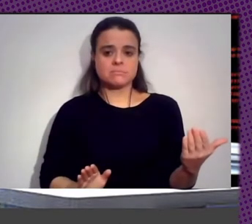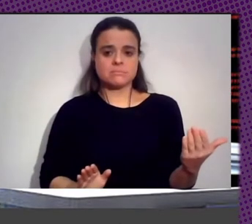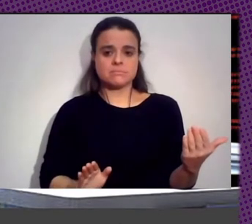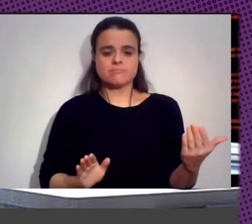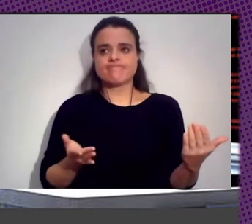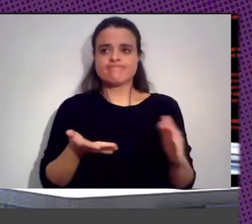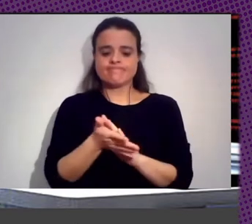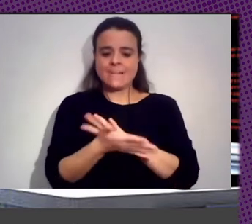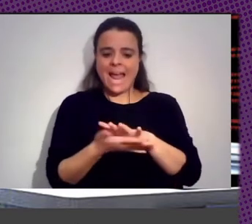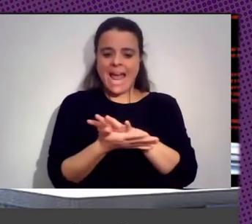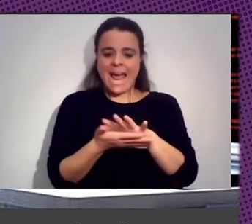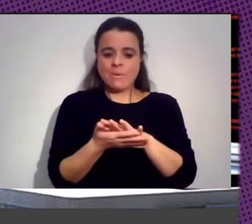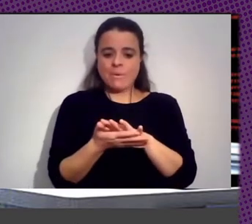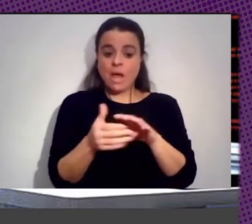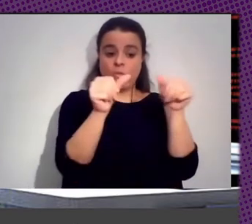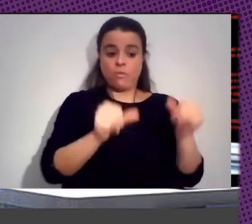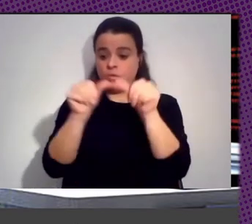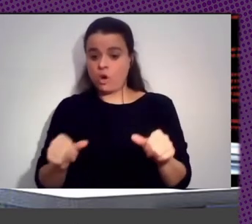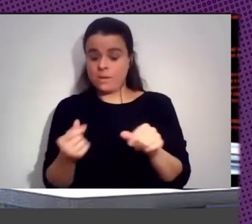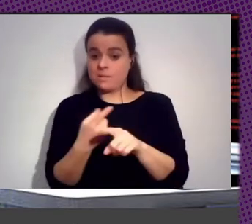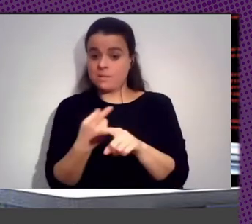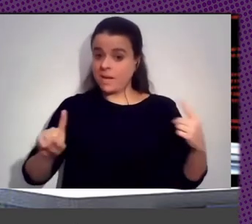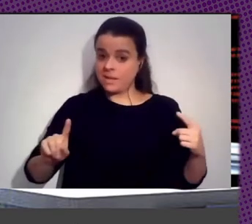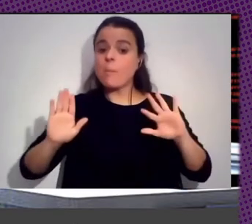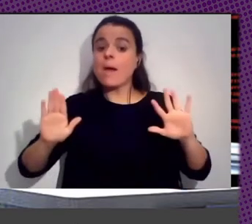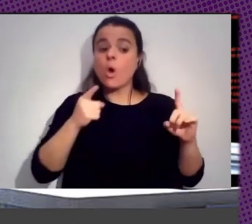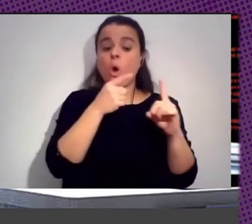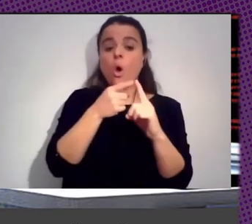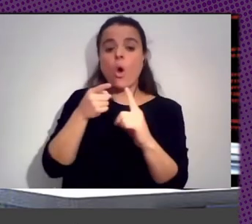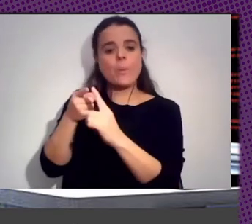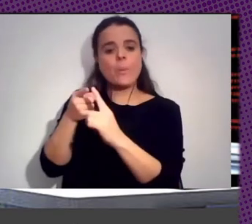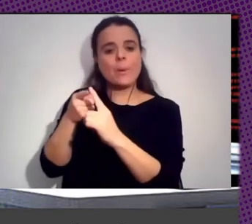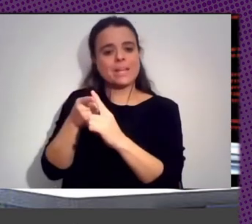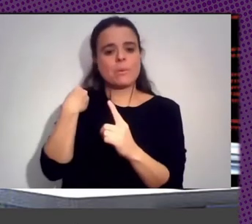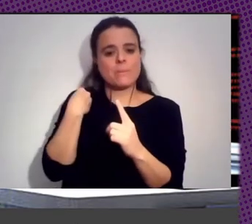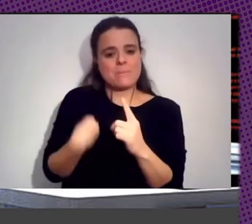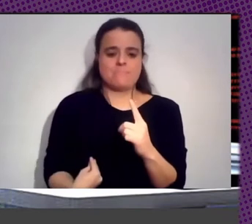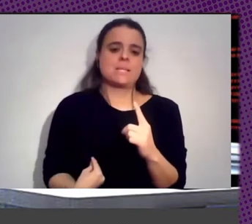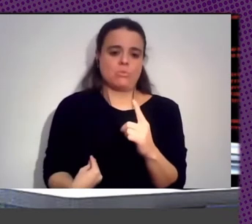Medios Pero Fines Similares Porque Como Dijimos El Fin Es El Mismo La Extracción